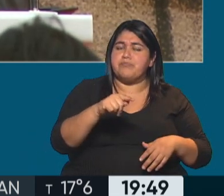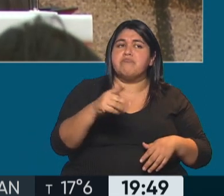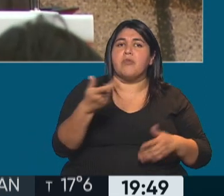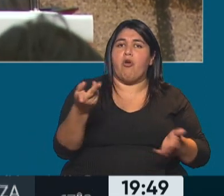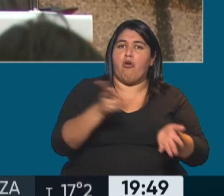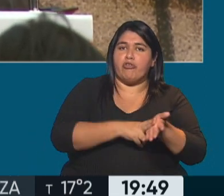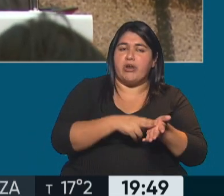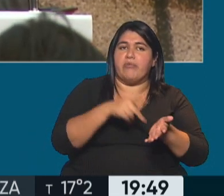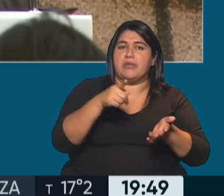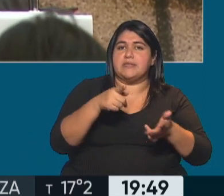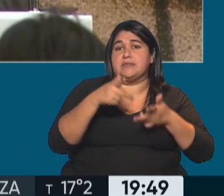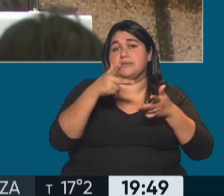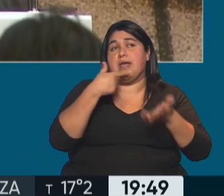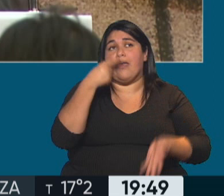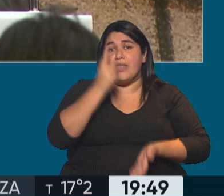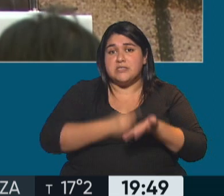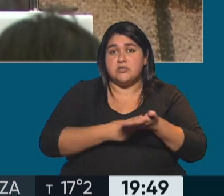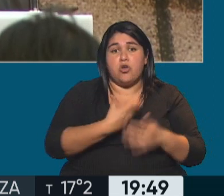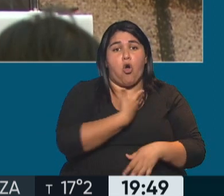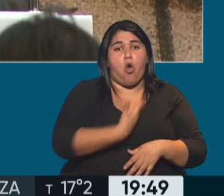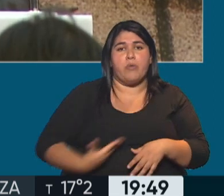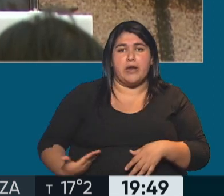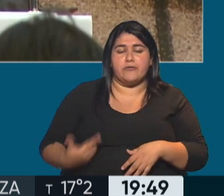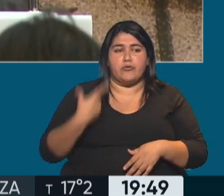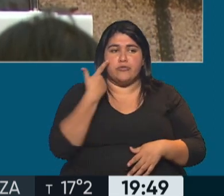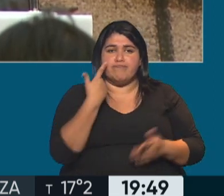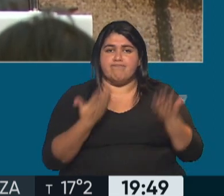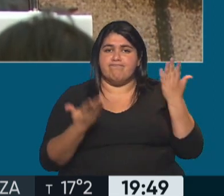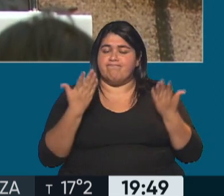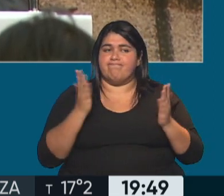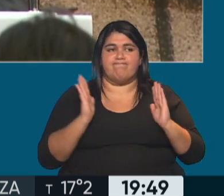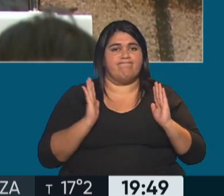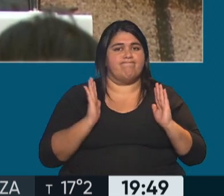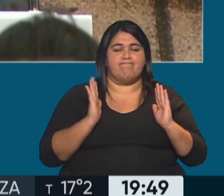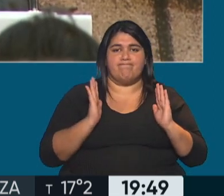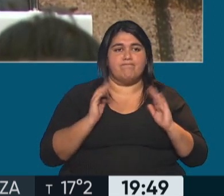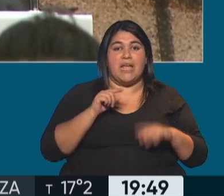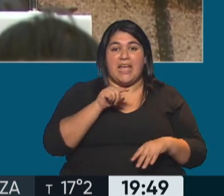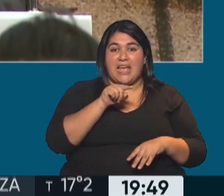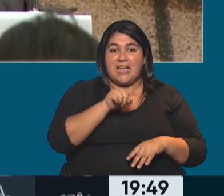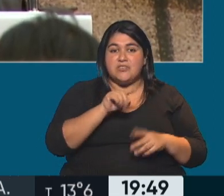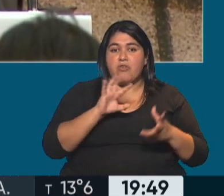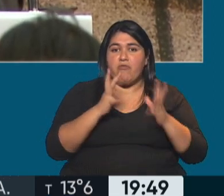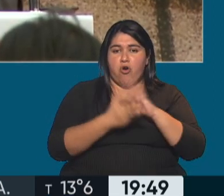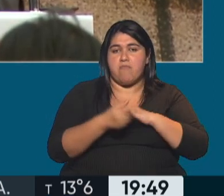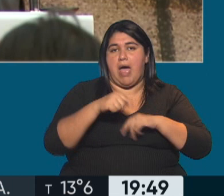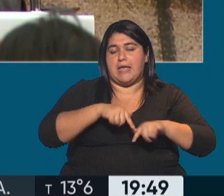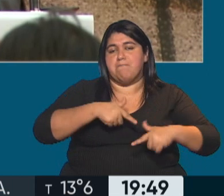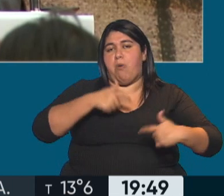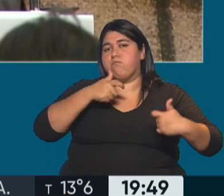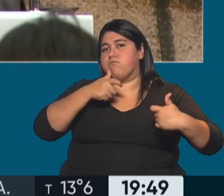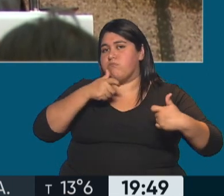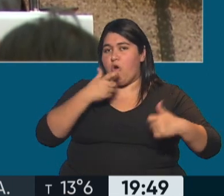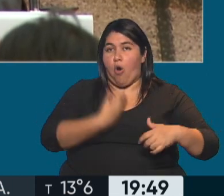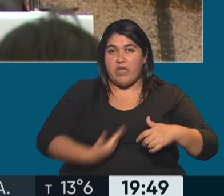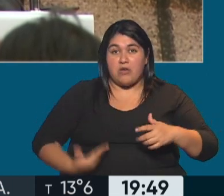volvió a plantear o a decidir el estado de excepción. Esto, Feli, le generó una especie de grieta también dentro del